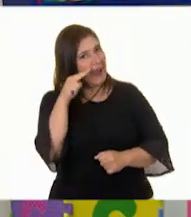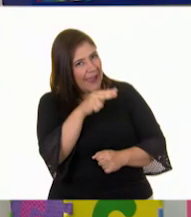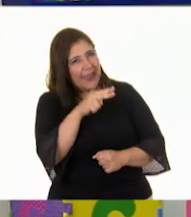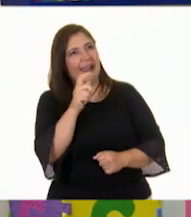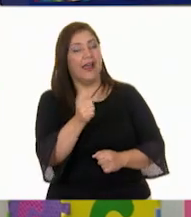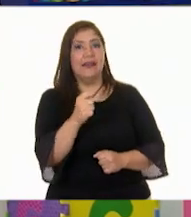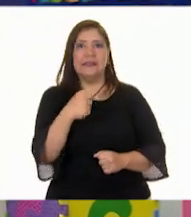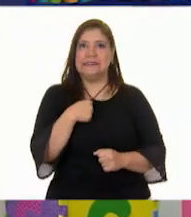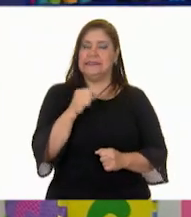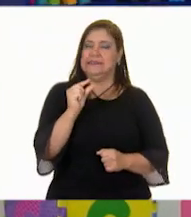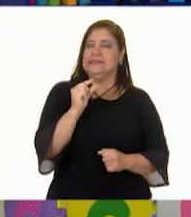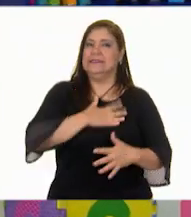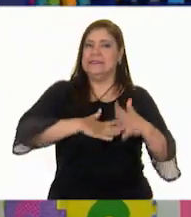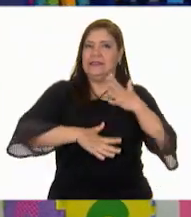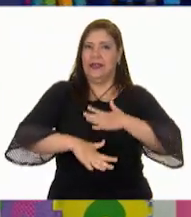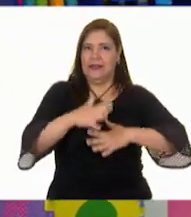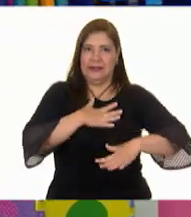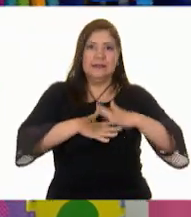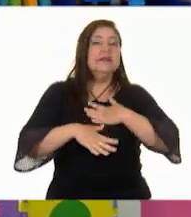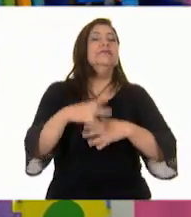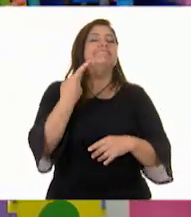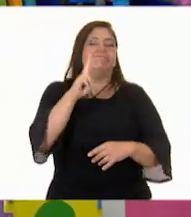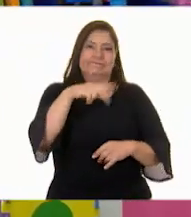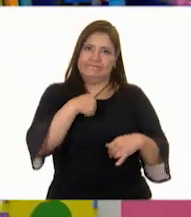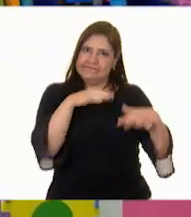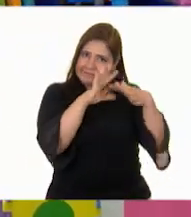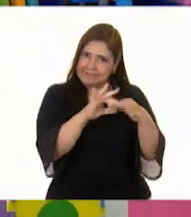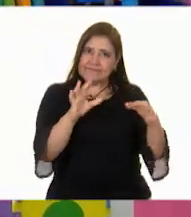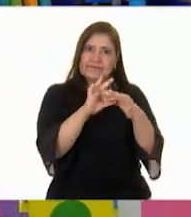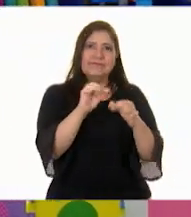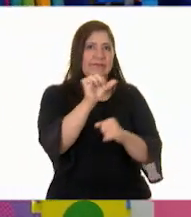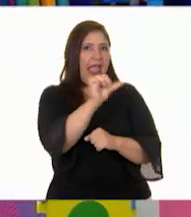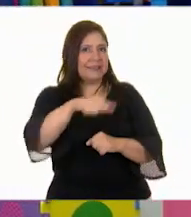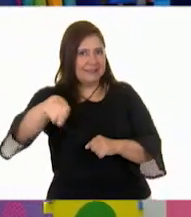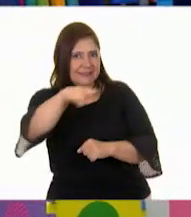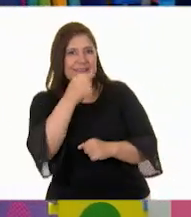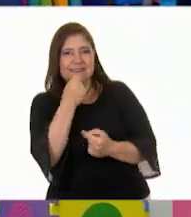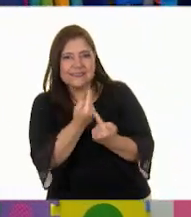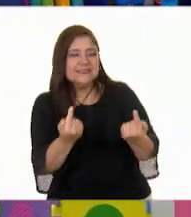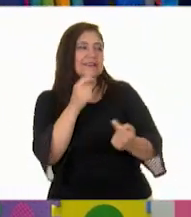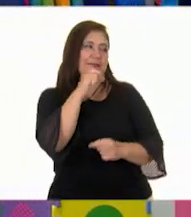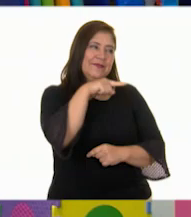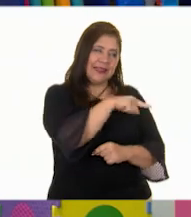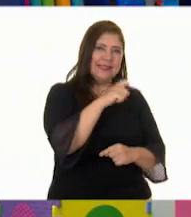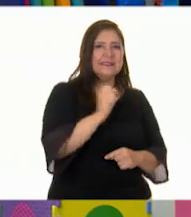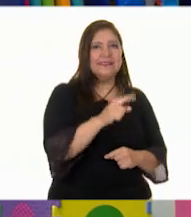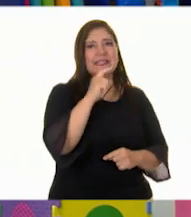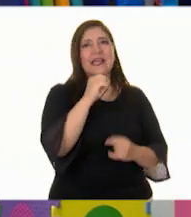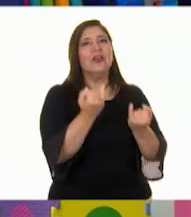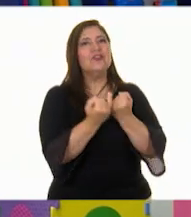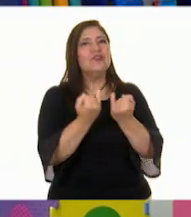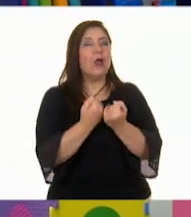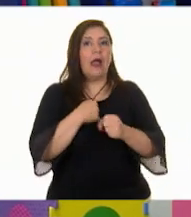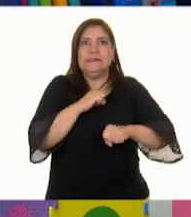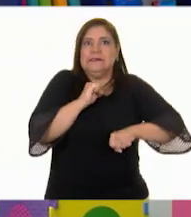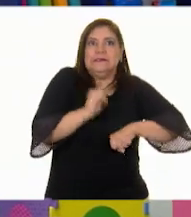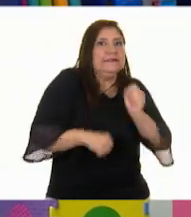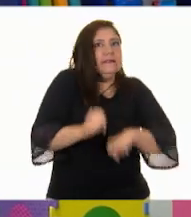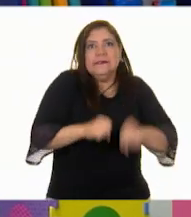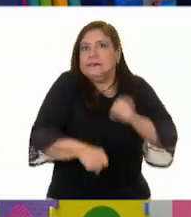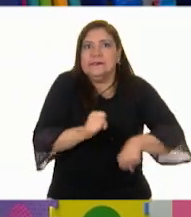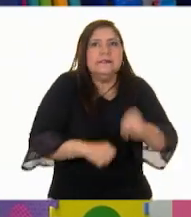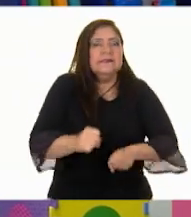verdad es que ando un poco cansado. Es que le voy a contar, y le voy a contar también a todos ustedes que me están viendo, que tuve que pedalear lo más rápido